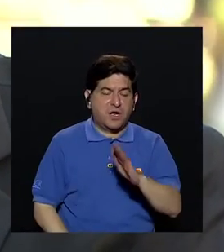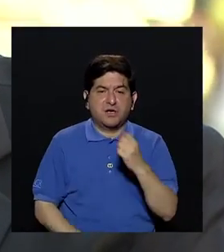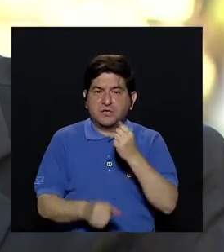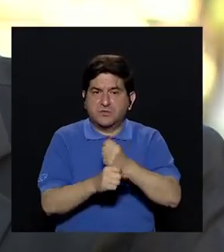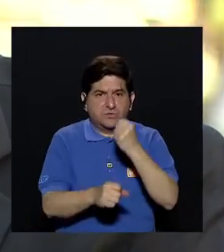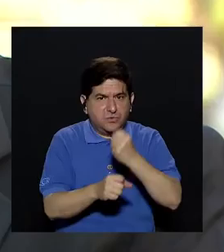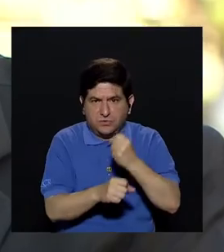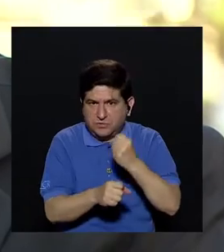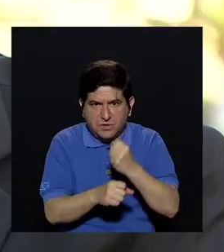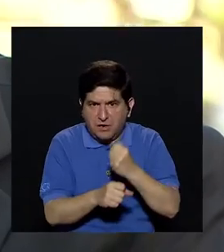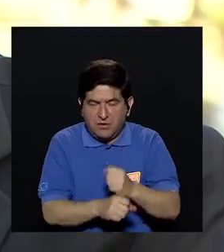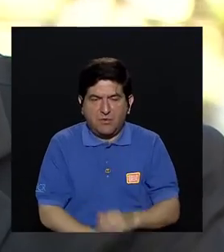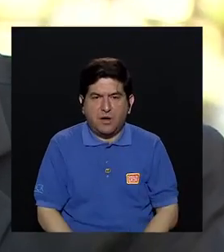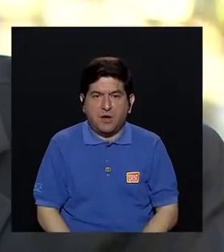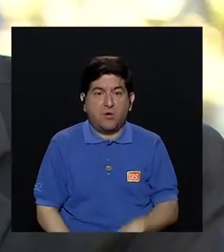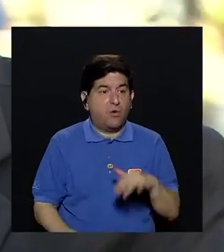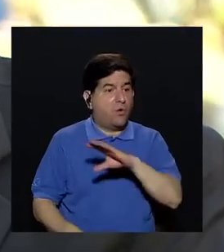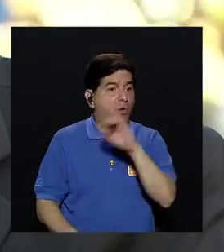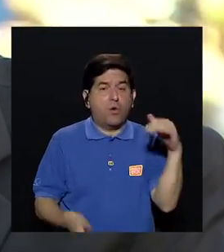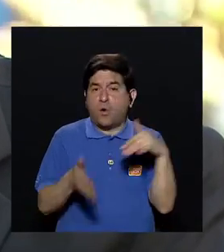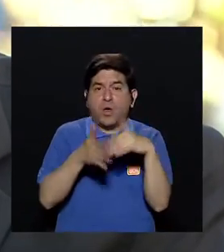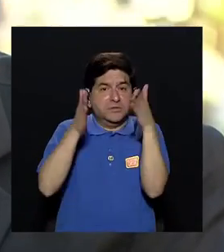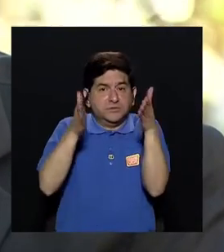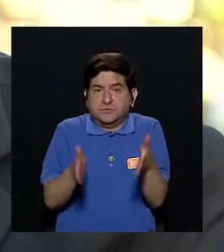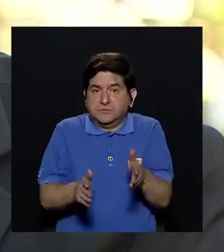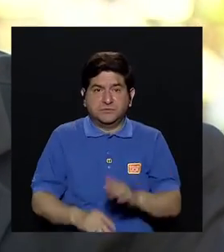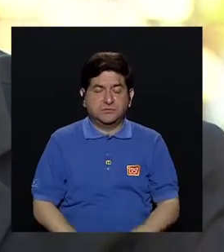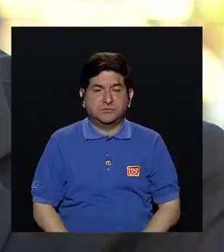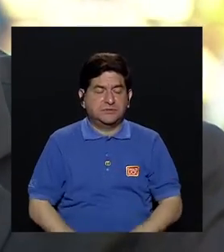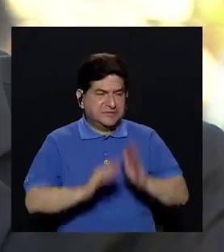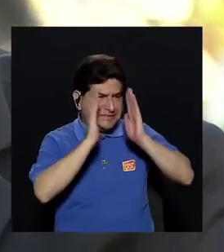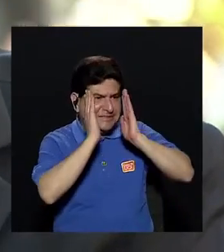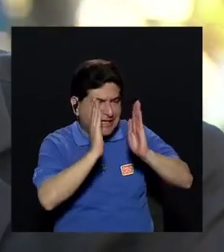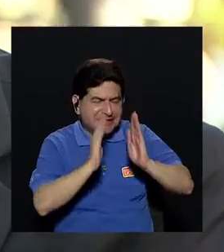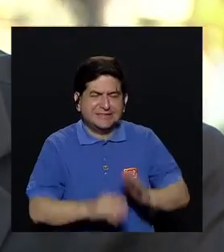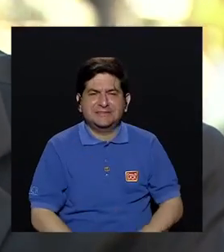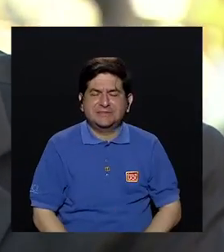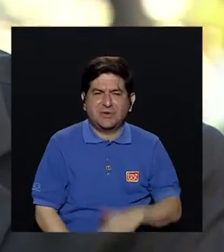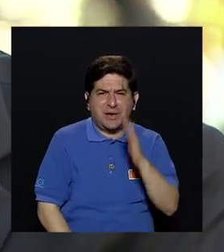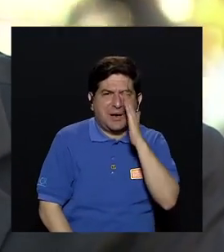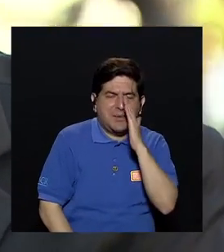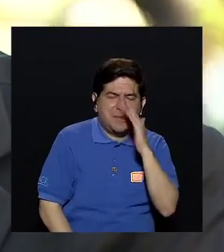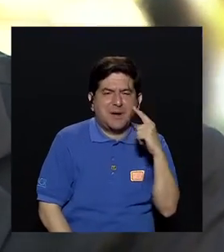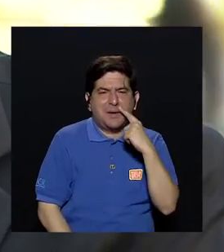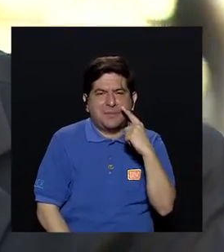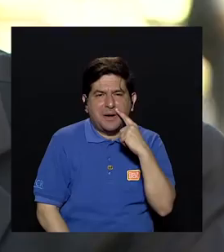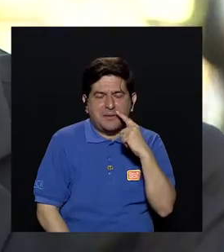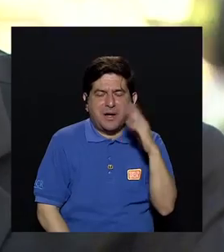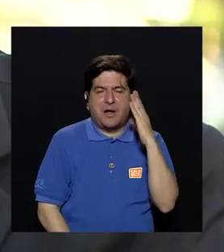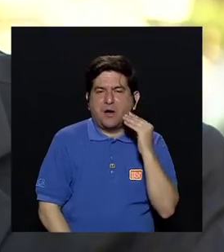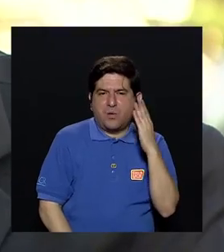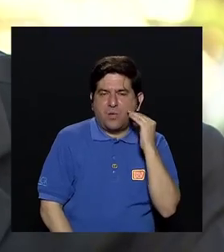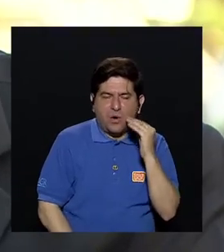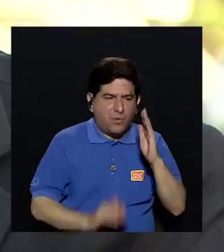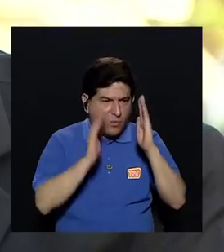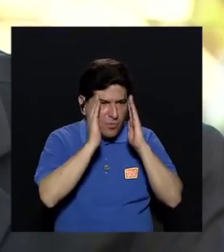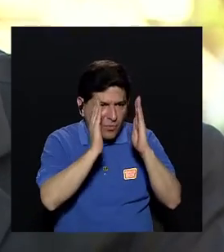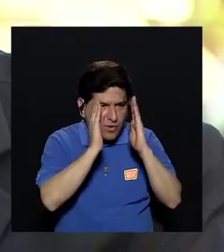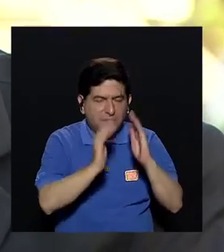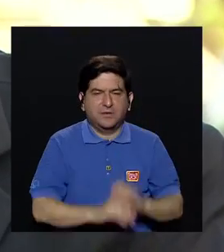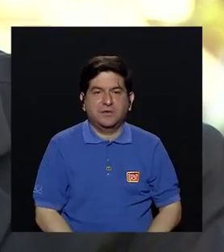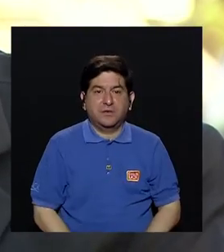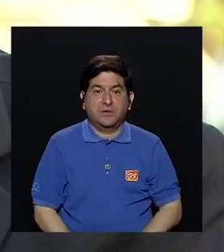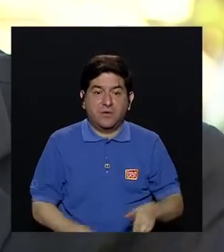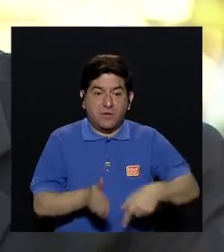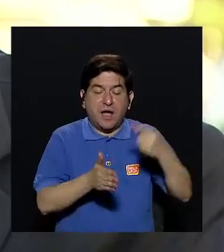económica o incluso estudiantes, para dedicarse al cuido de su mamá, de su papá o de su abuelo, porque nos